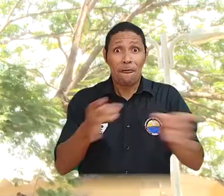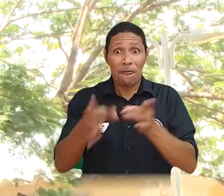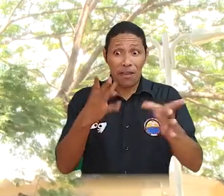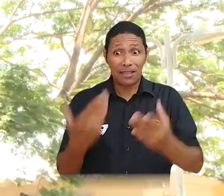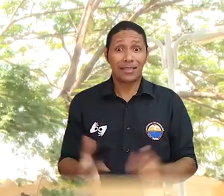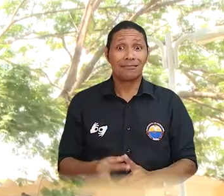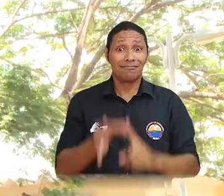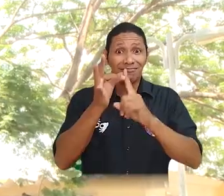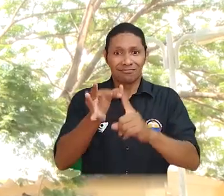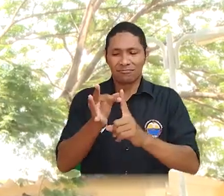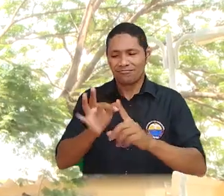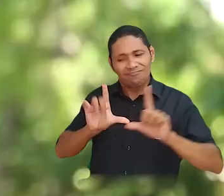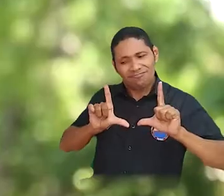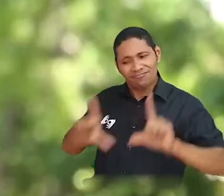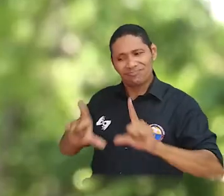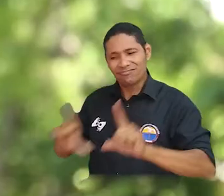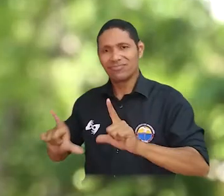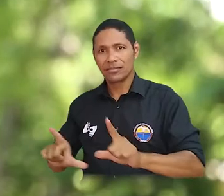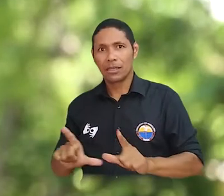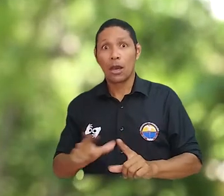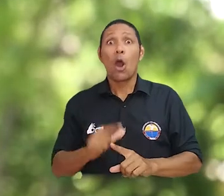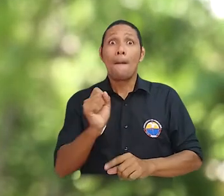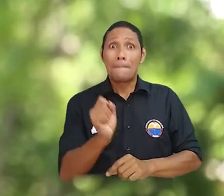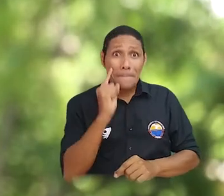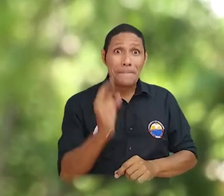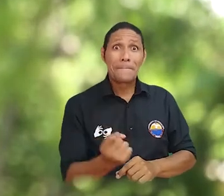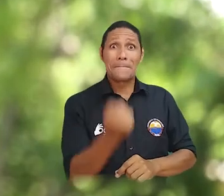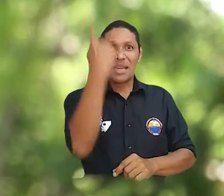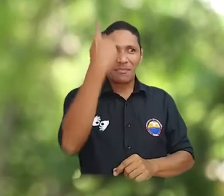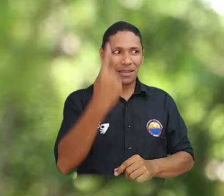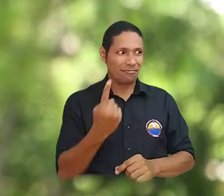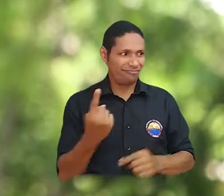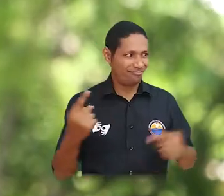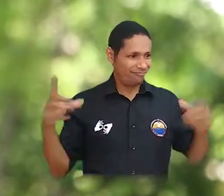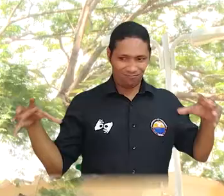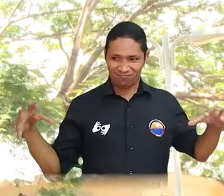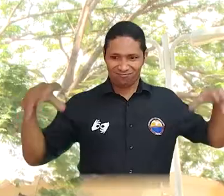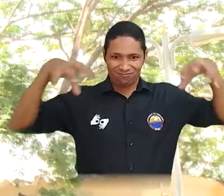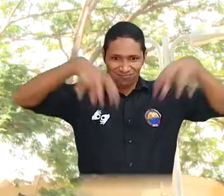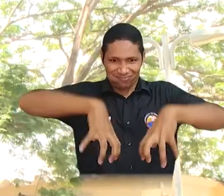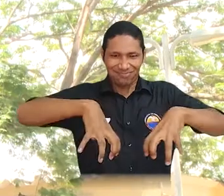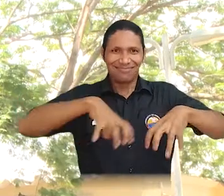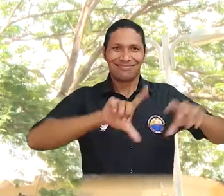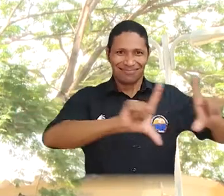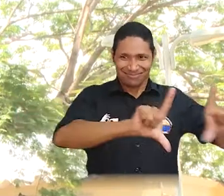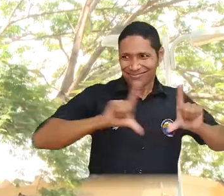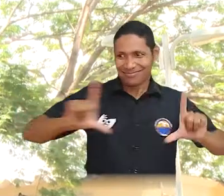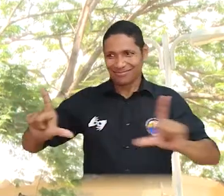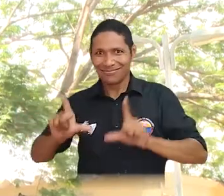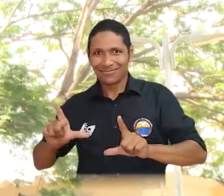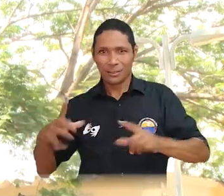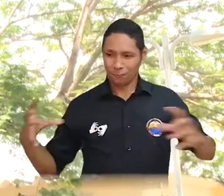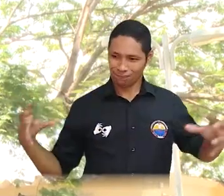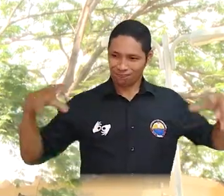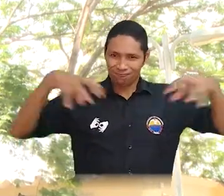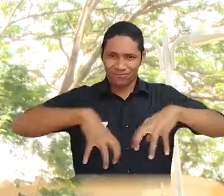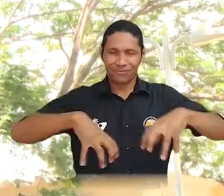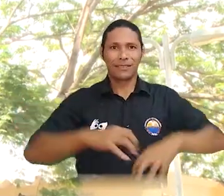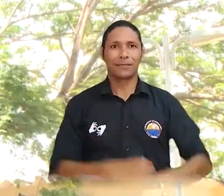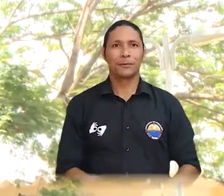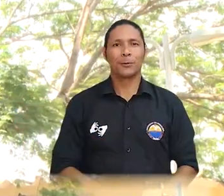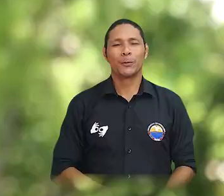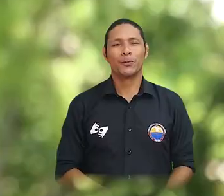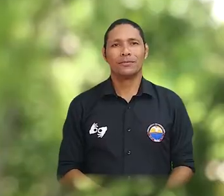Vale la pena explicar que en cumplimiento de una fecha más de procesos de graduación virtual, por primera vez se unificó una ceremonia para las